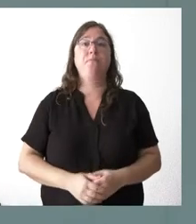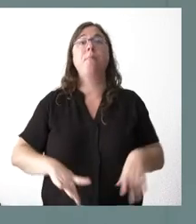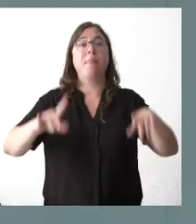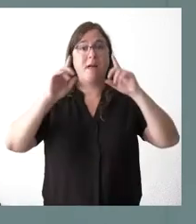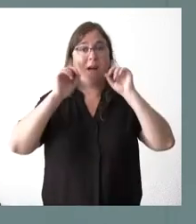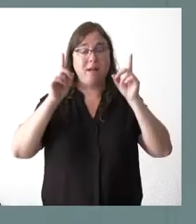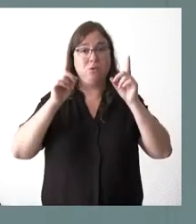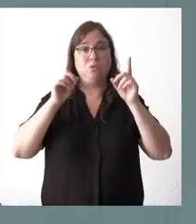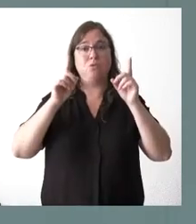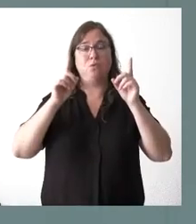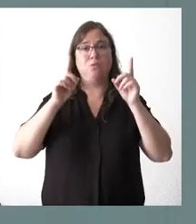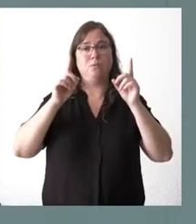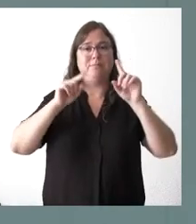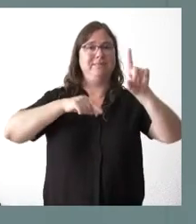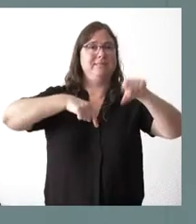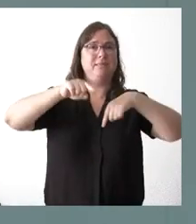transporte